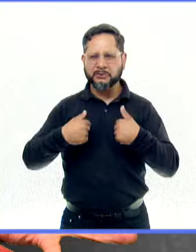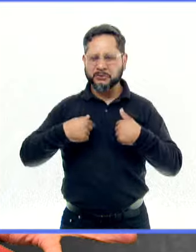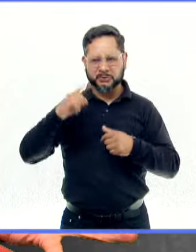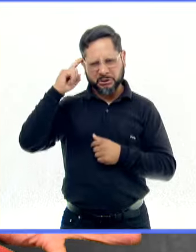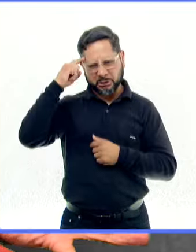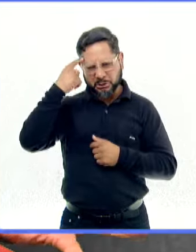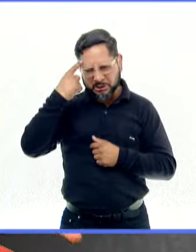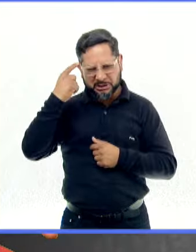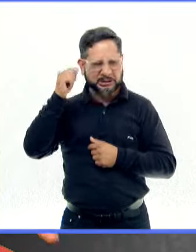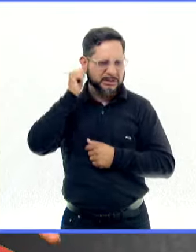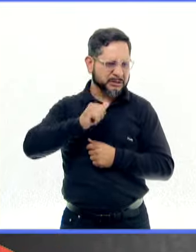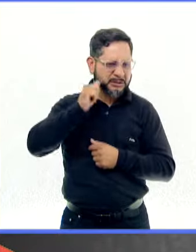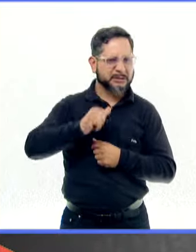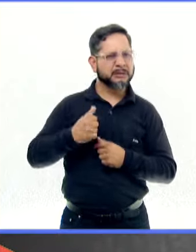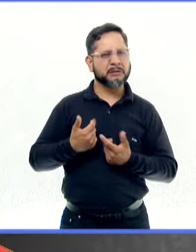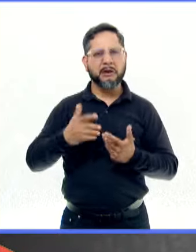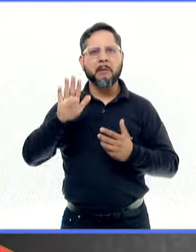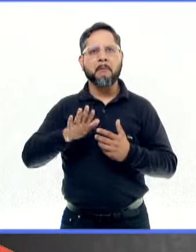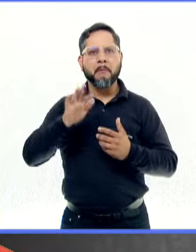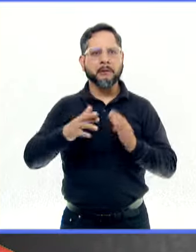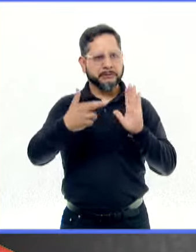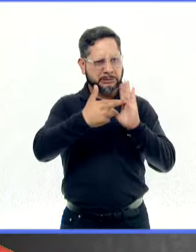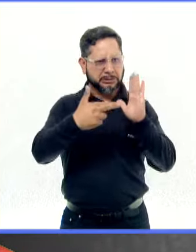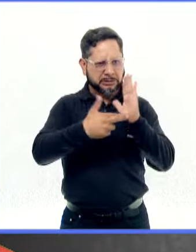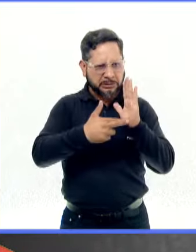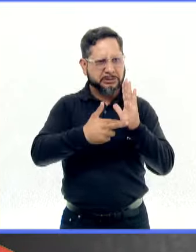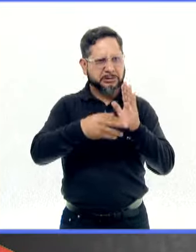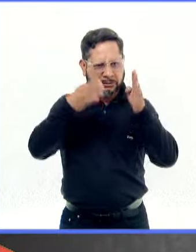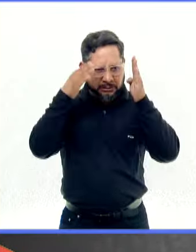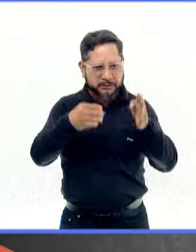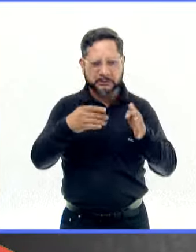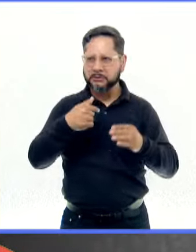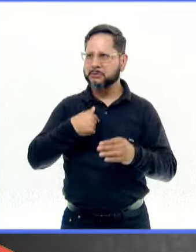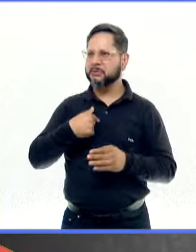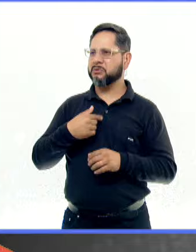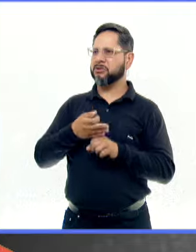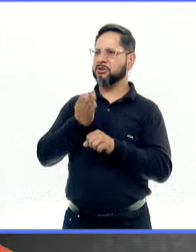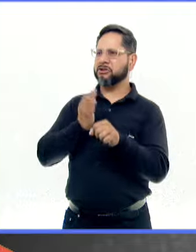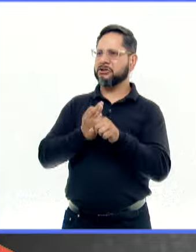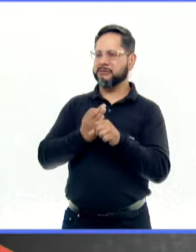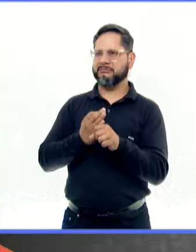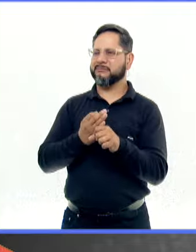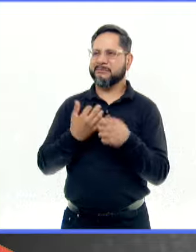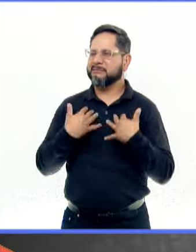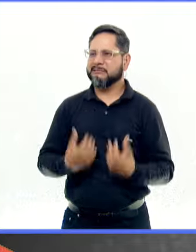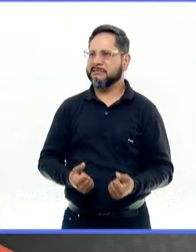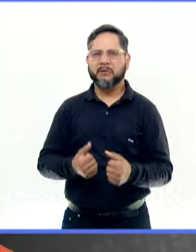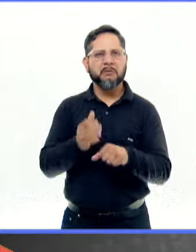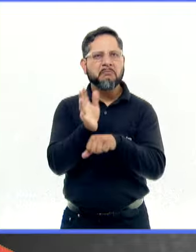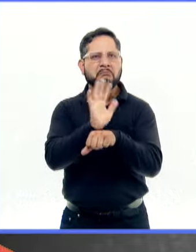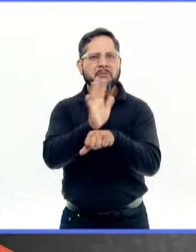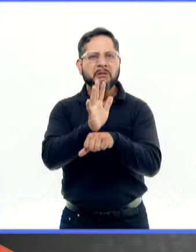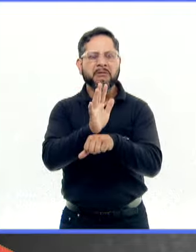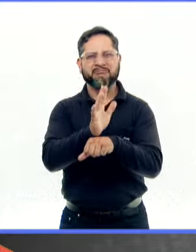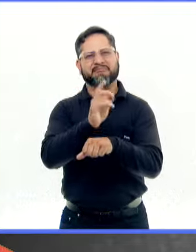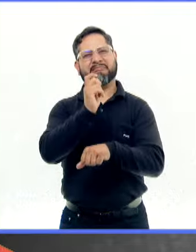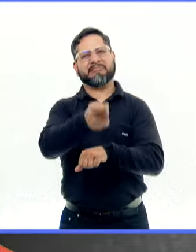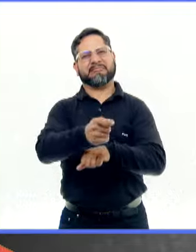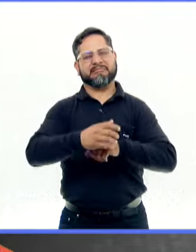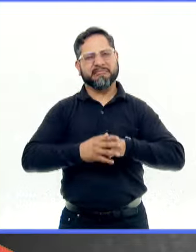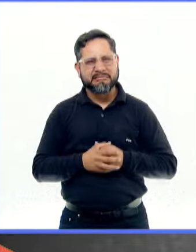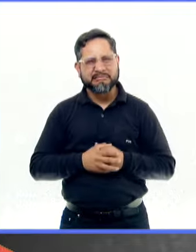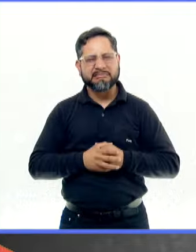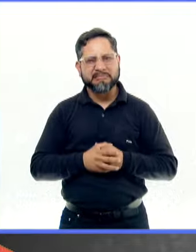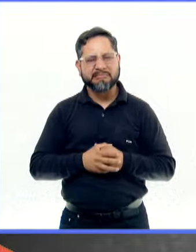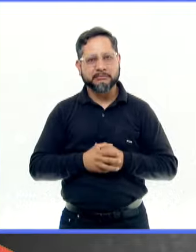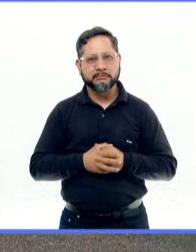todo el tiempo porque no se siguen las reglas, el de pronto no entender los chistes o películas y que les tienen que explicar las cosas. ¿Lo que parecerían